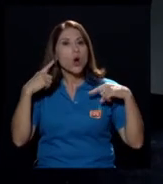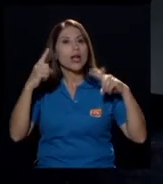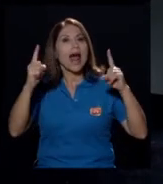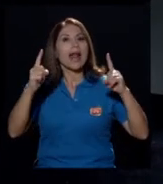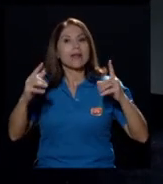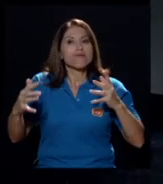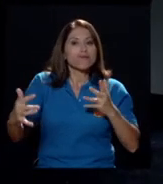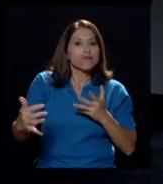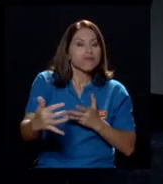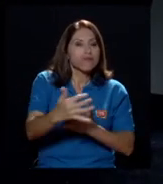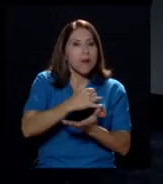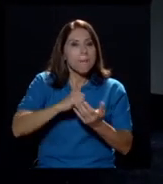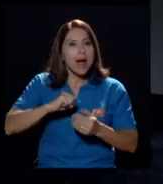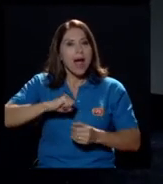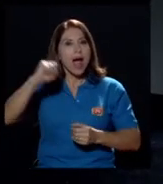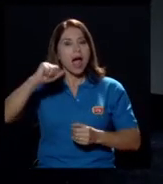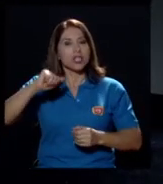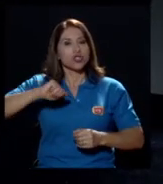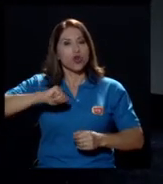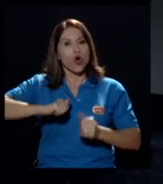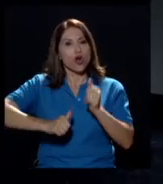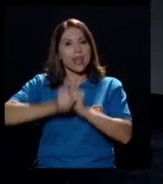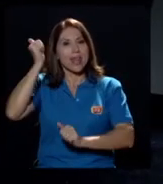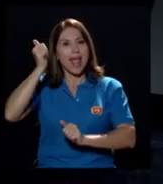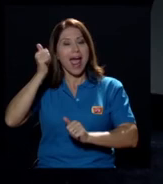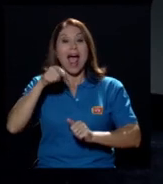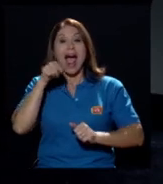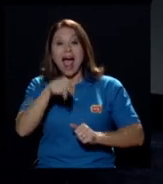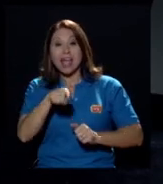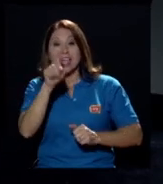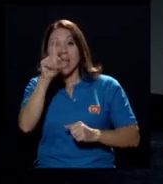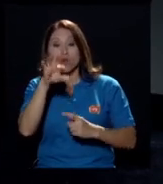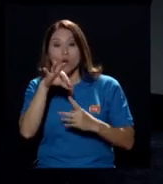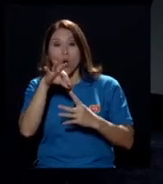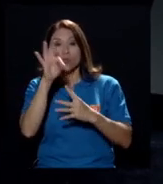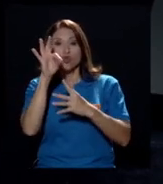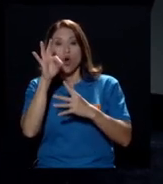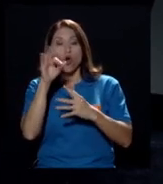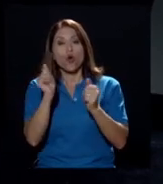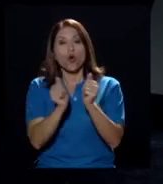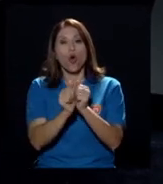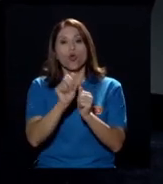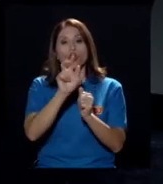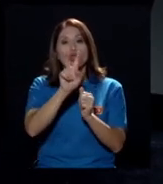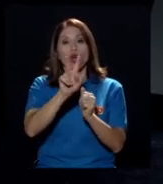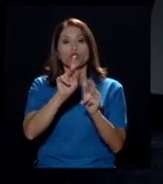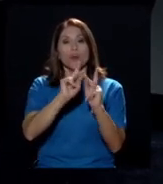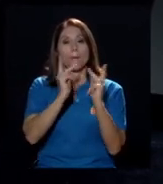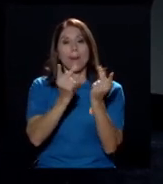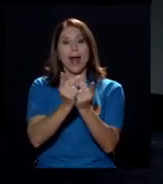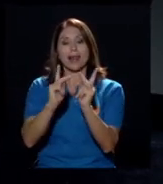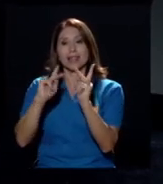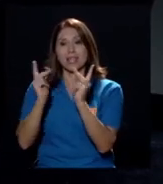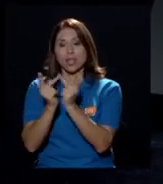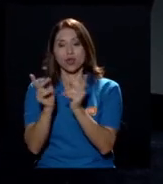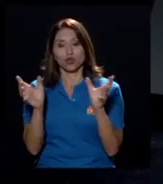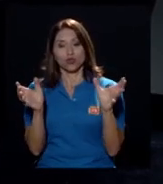hay una opción con dos partidos. Eso es la primera vez en nuestra historia, desde